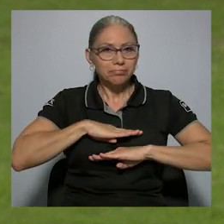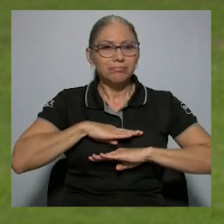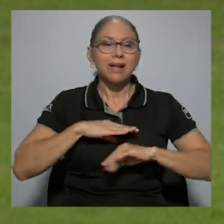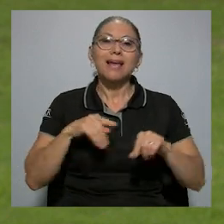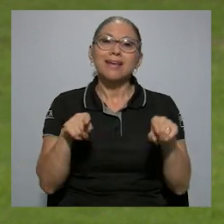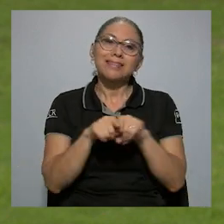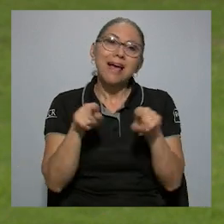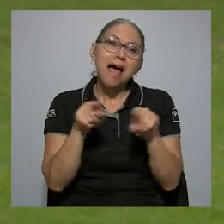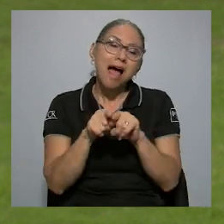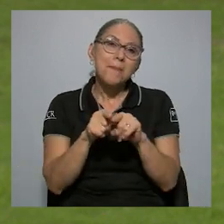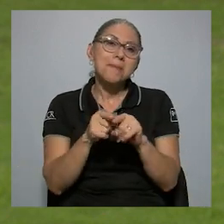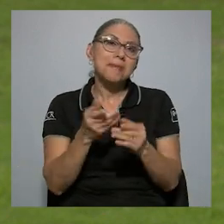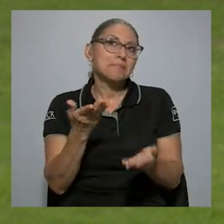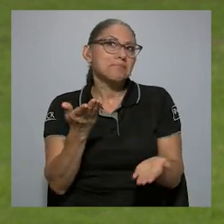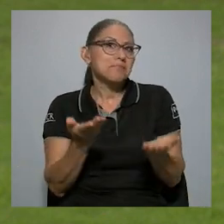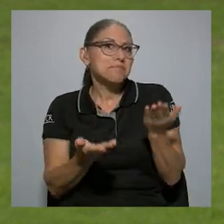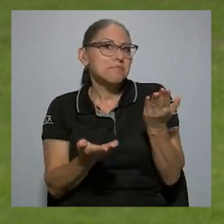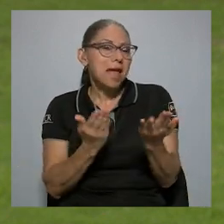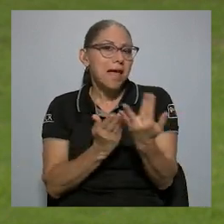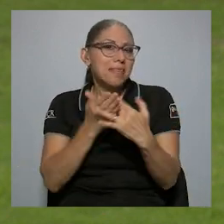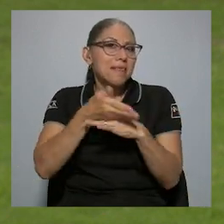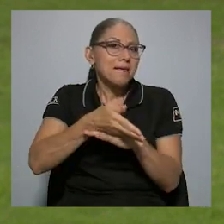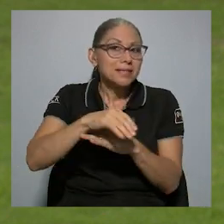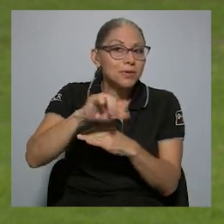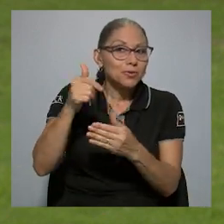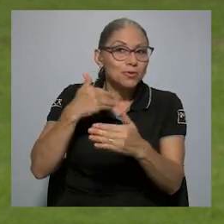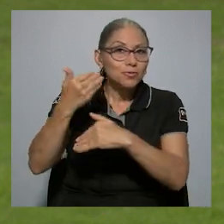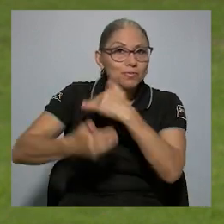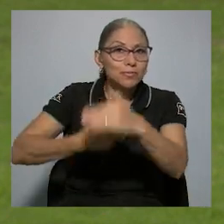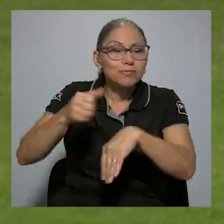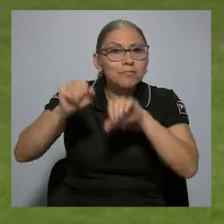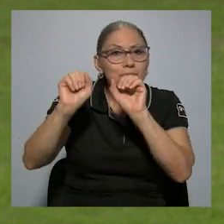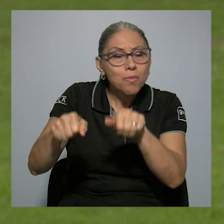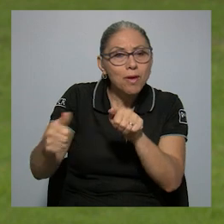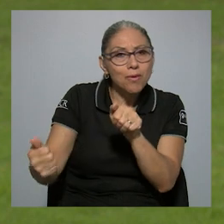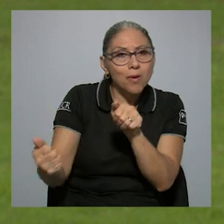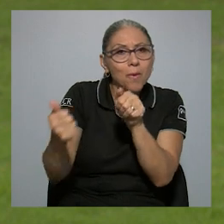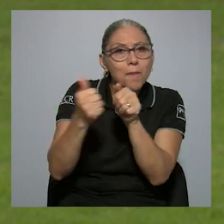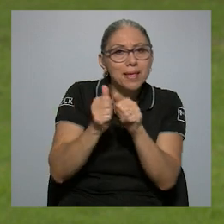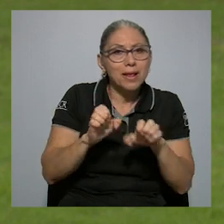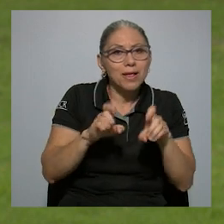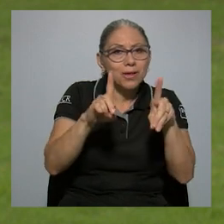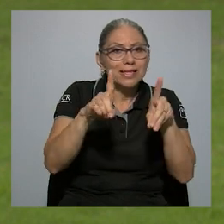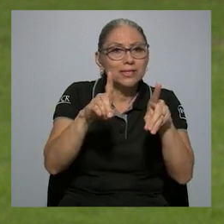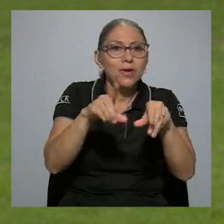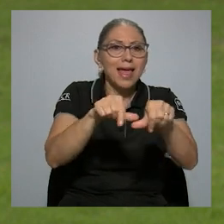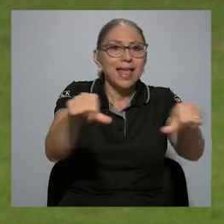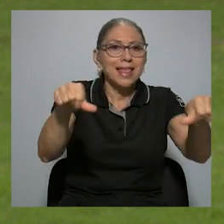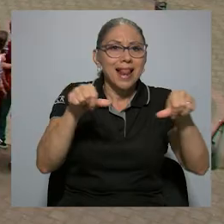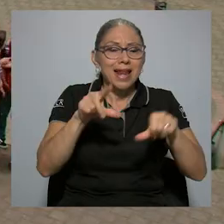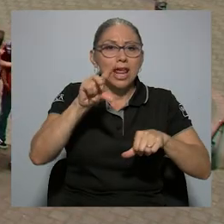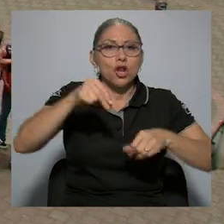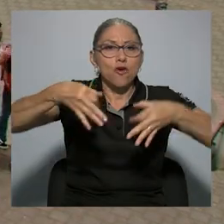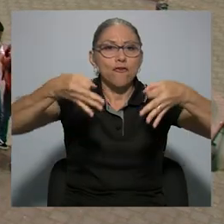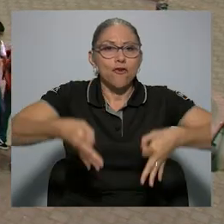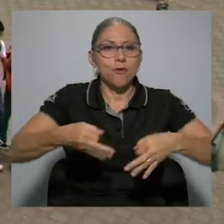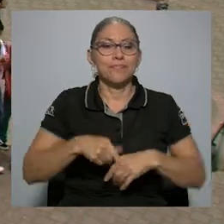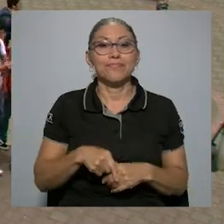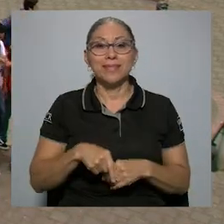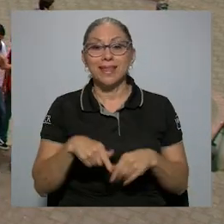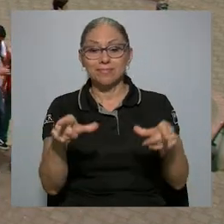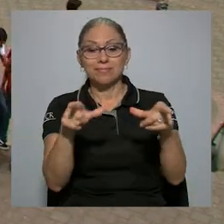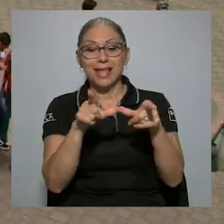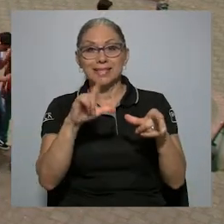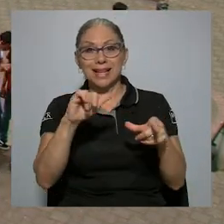a través de esos otros procesos podría acompañar, ¿verdad?, la educación desde el área no formal. Esta